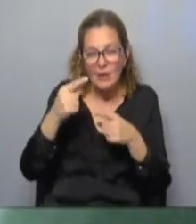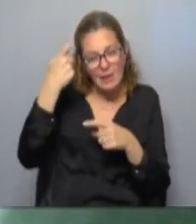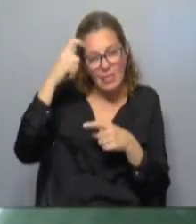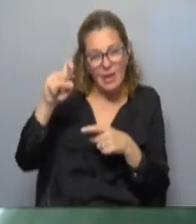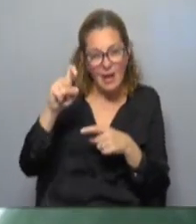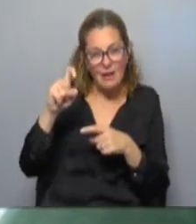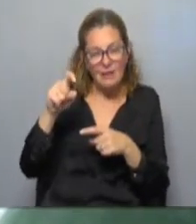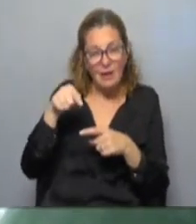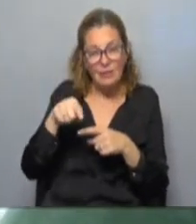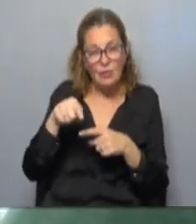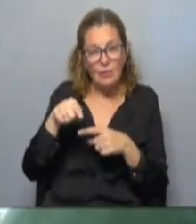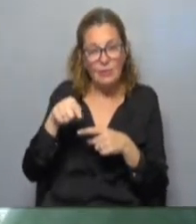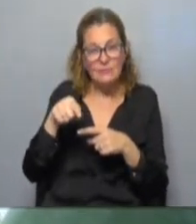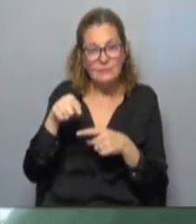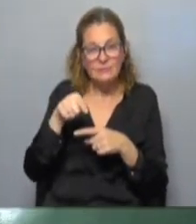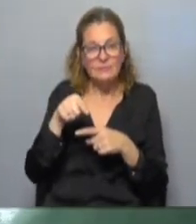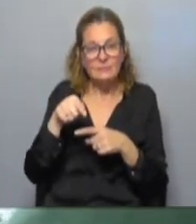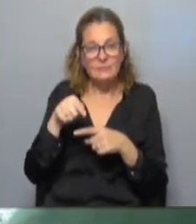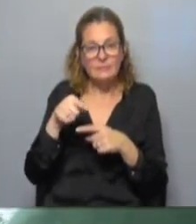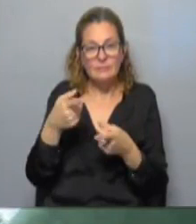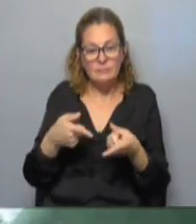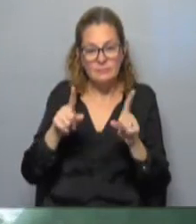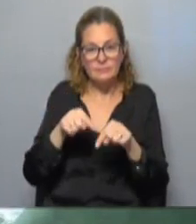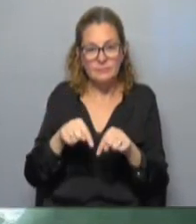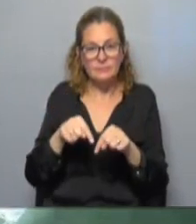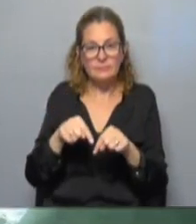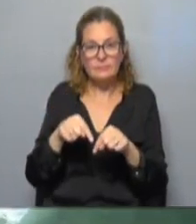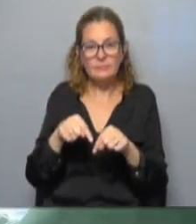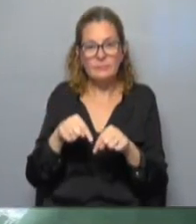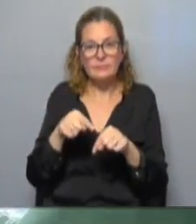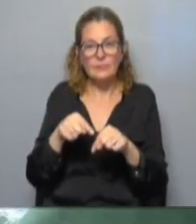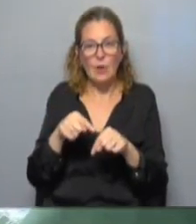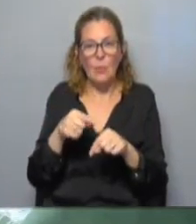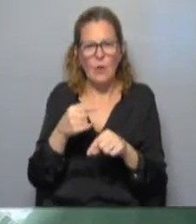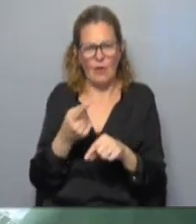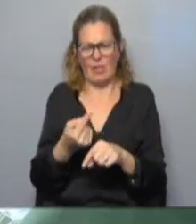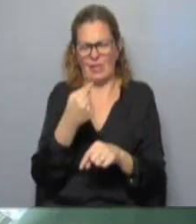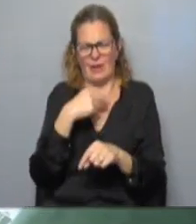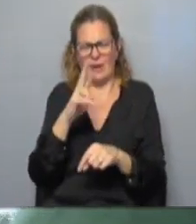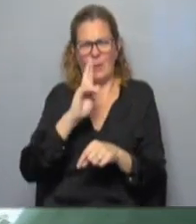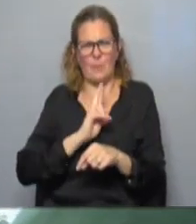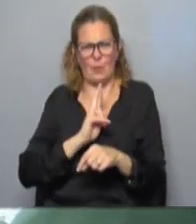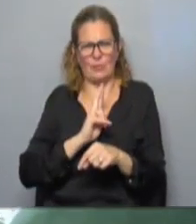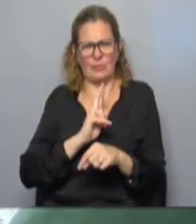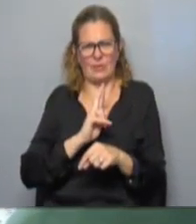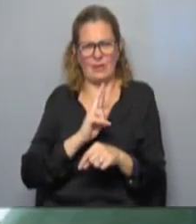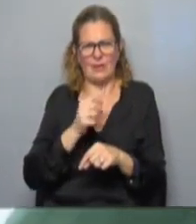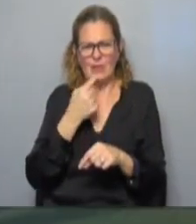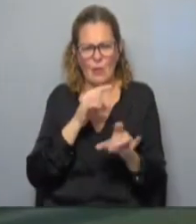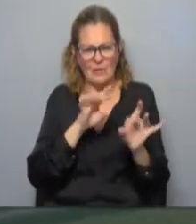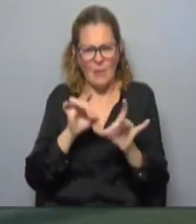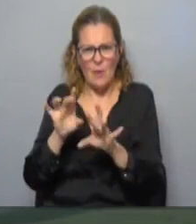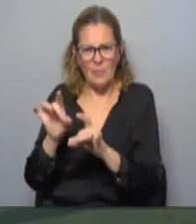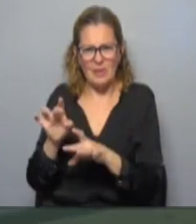A esto nos devuelven con deslealtad institucional, el mismo que dijo que estábamos en epidemia